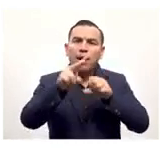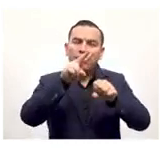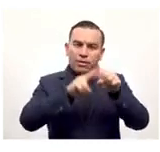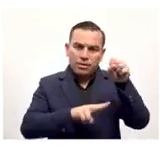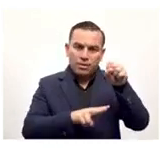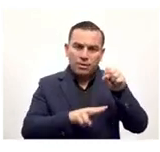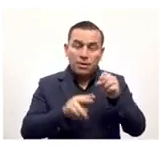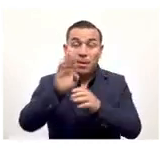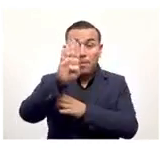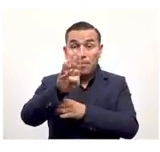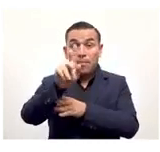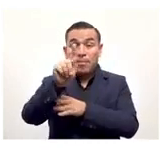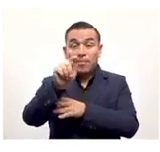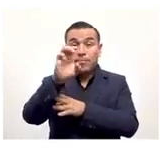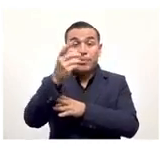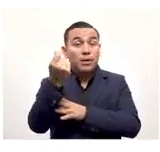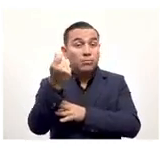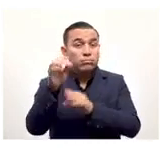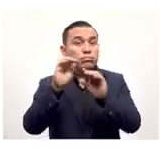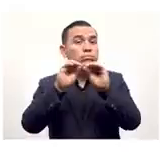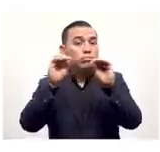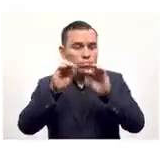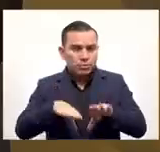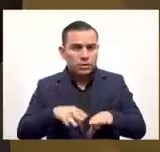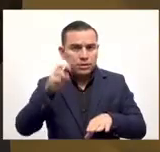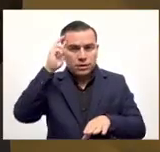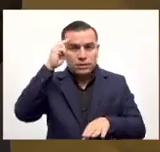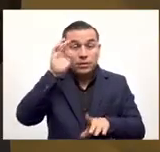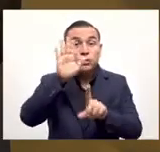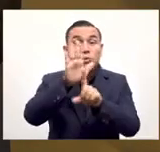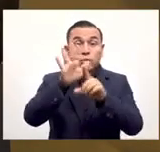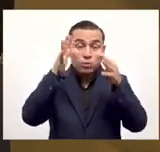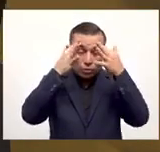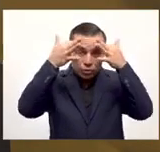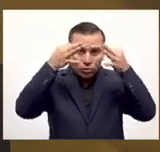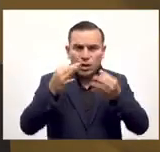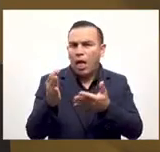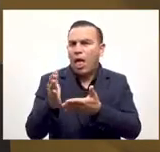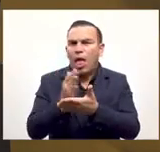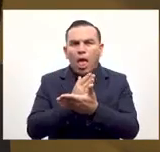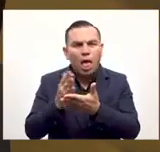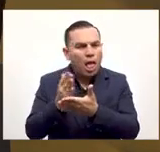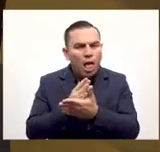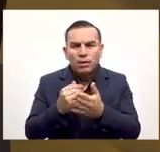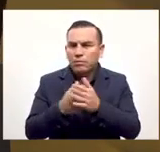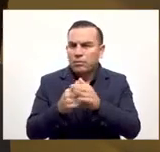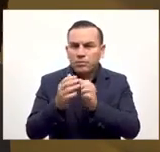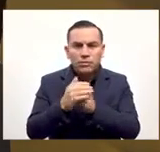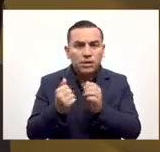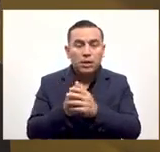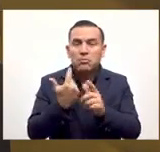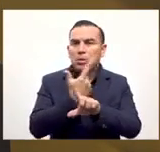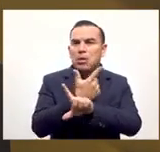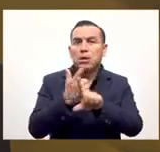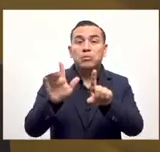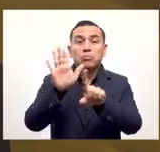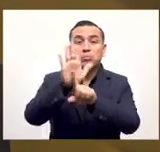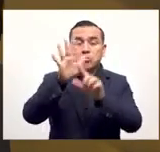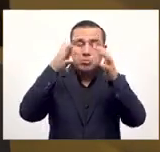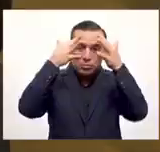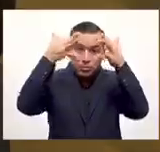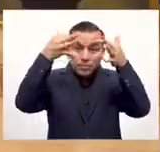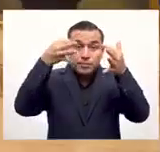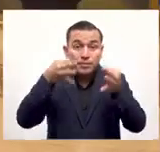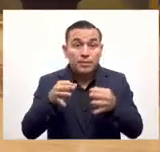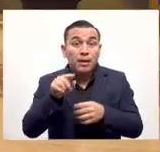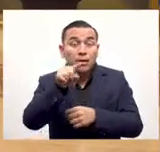pero podrá pagarlos en Bitcoin. Esta es una opción para el pueblo salvadoreño. Esto no afecta a nadie, todo lo contrario. Es una opción más que tiene